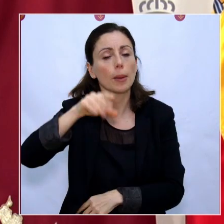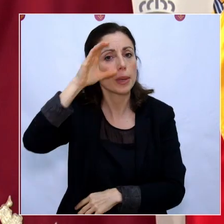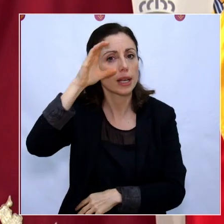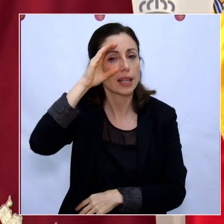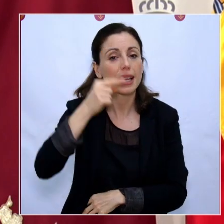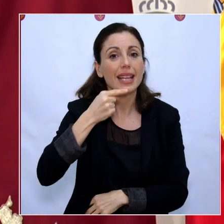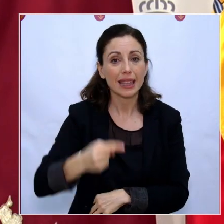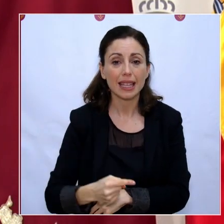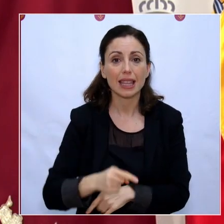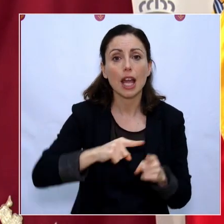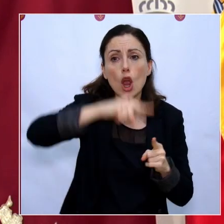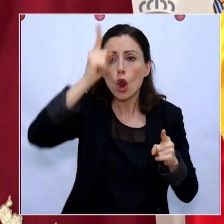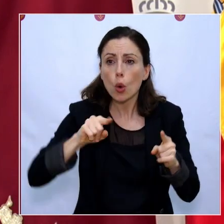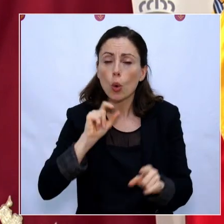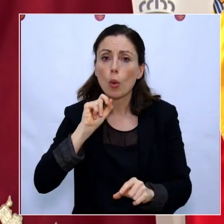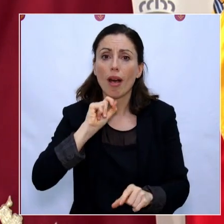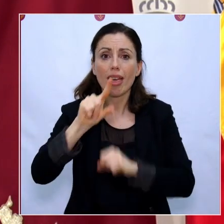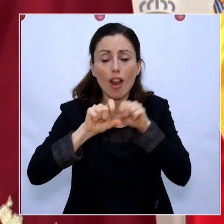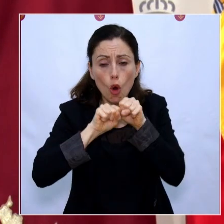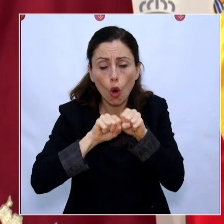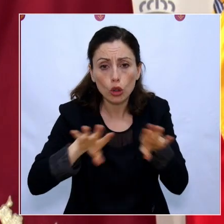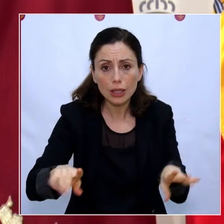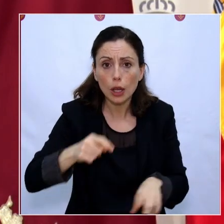que la curva de contagios empieza a aplanarse.